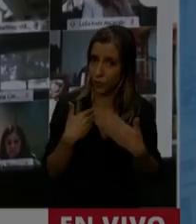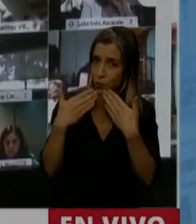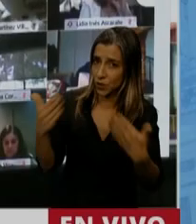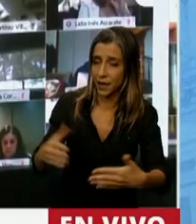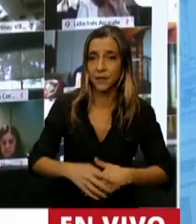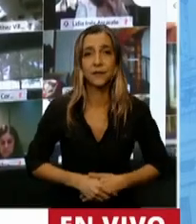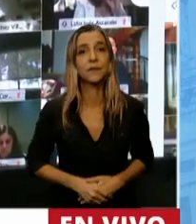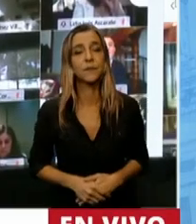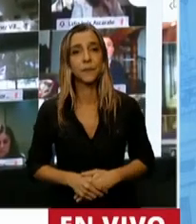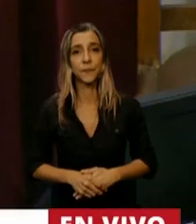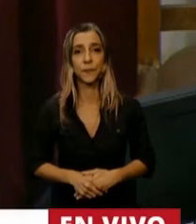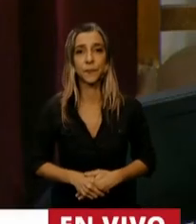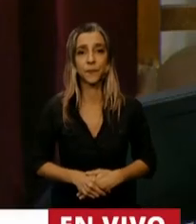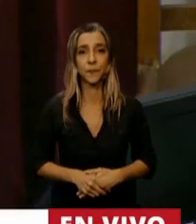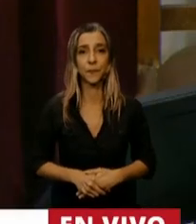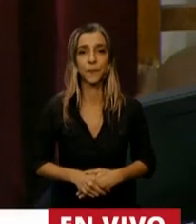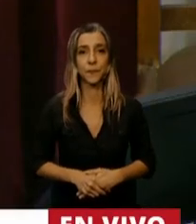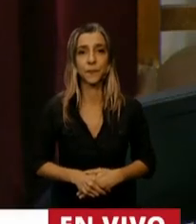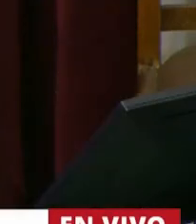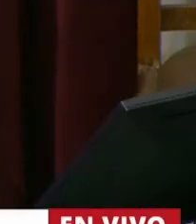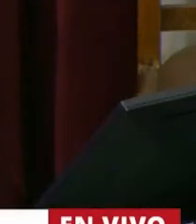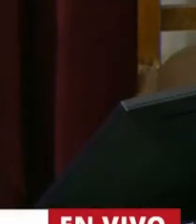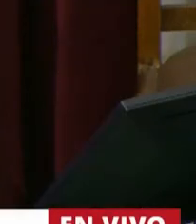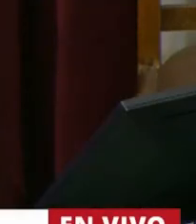La palabra, el diputado Pastori.